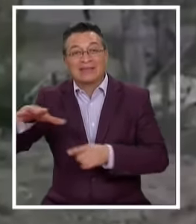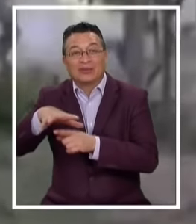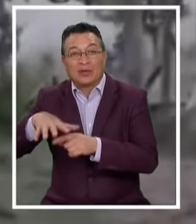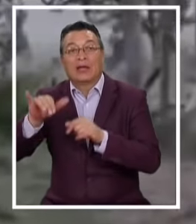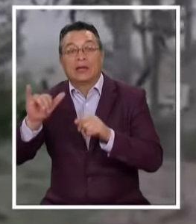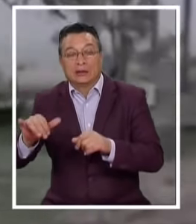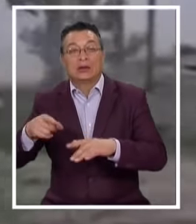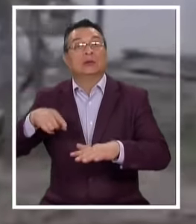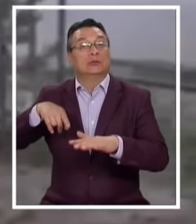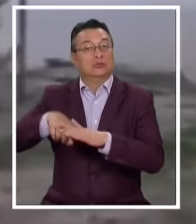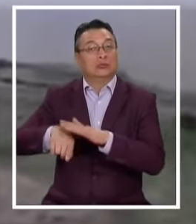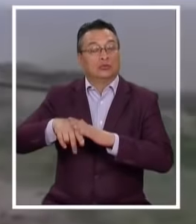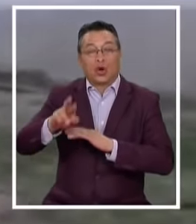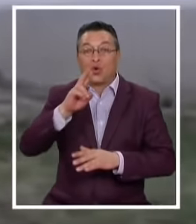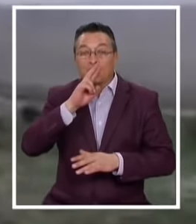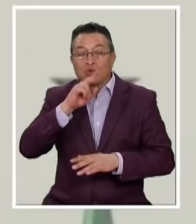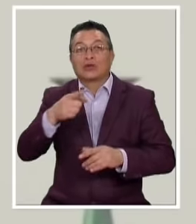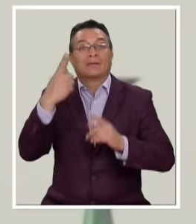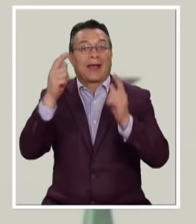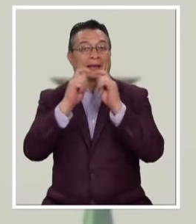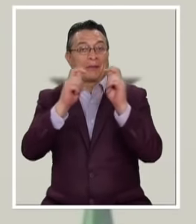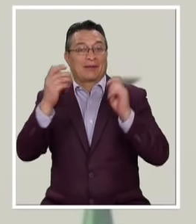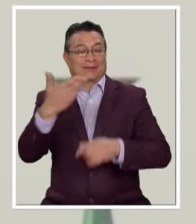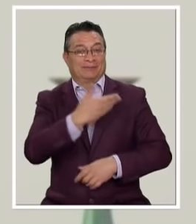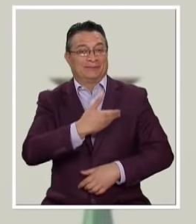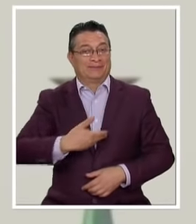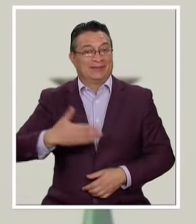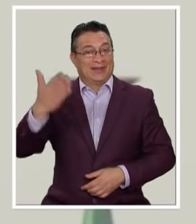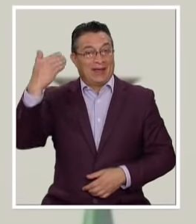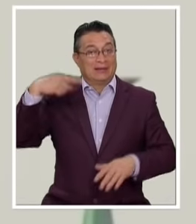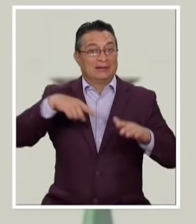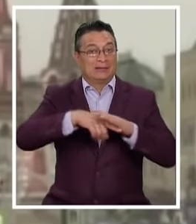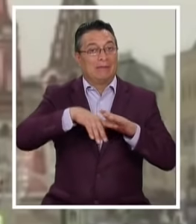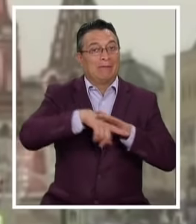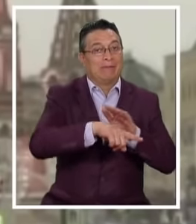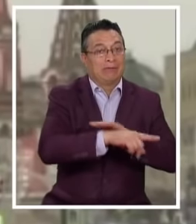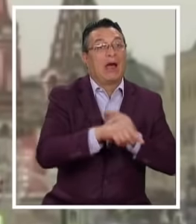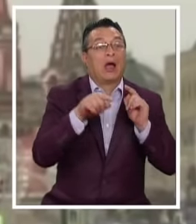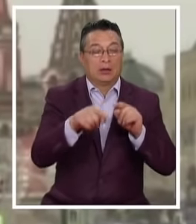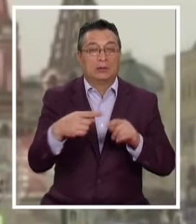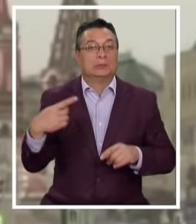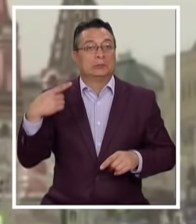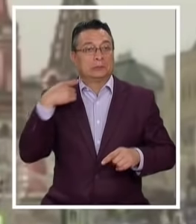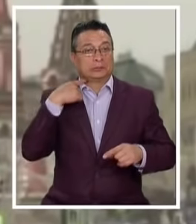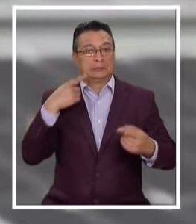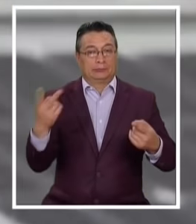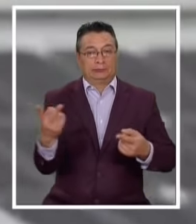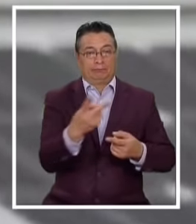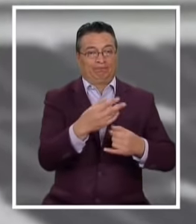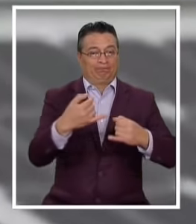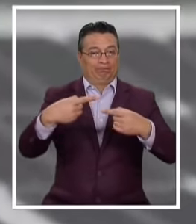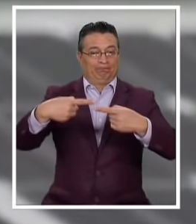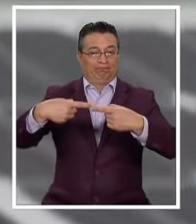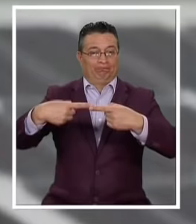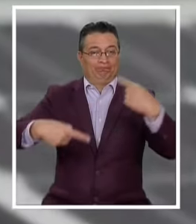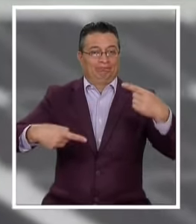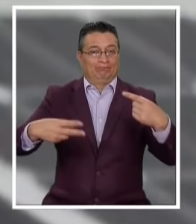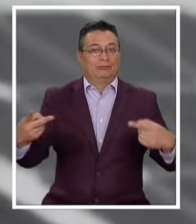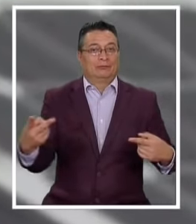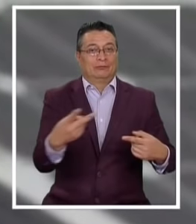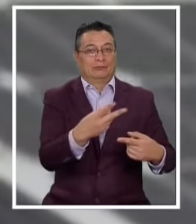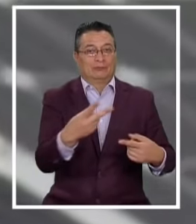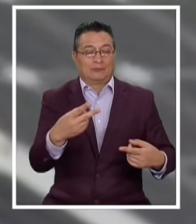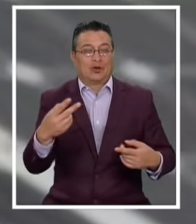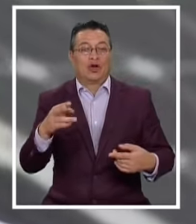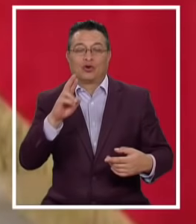La supuesta intervención rusa En la última campaña Presidencial estadounidense Están poniendo en jaque Las relaciones Entre la Casa Blanca Y el